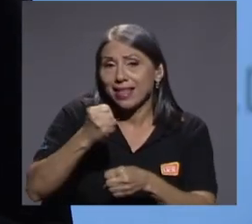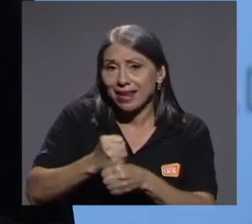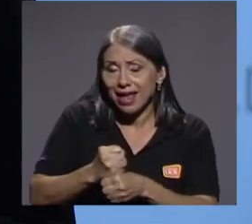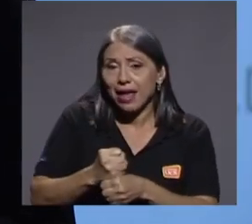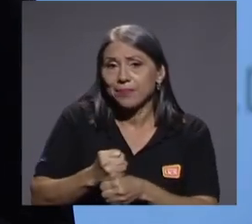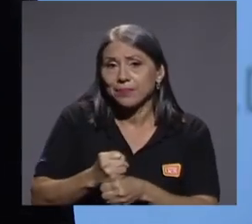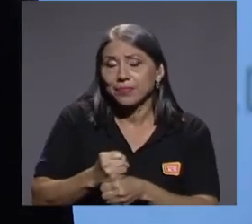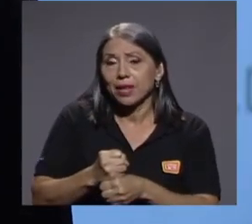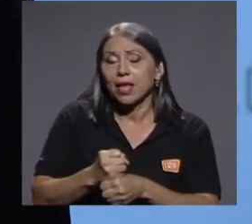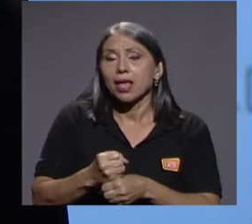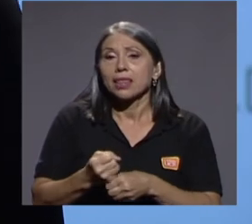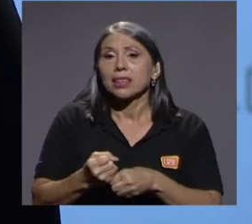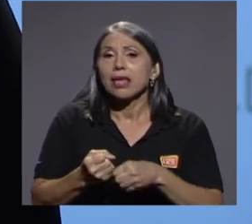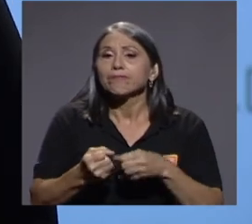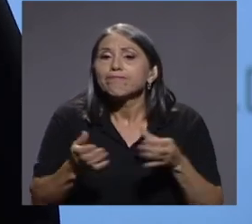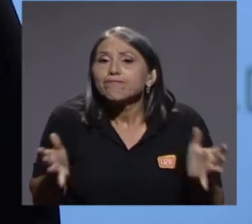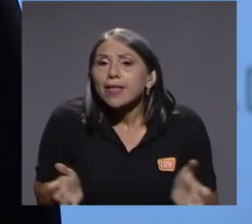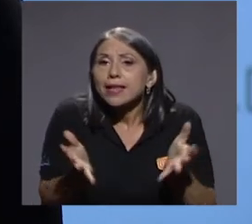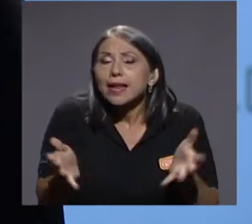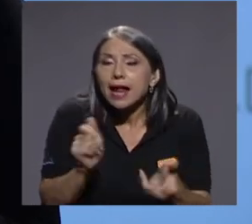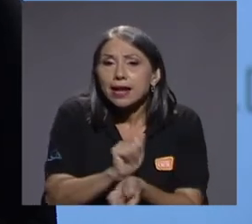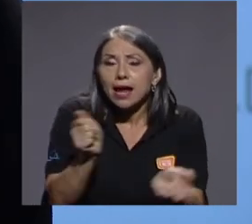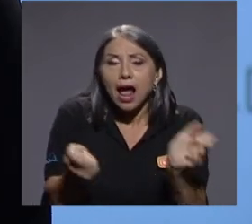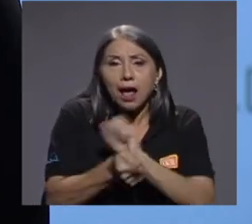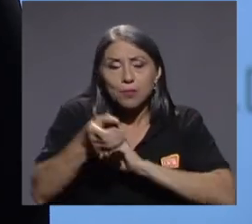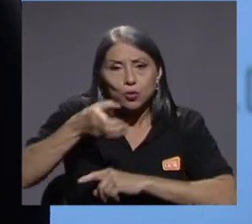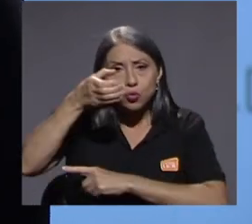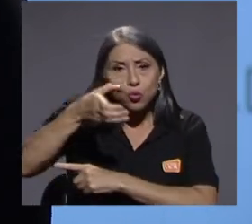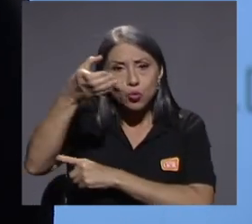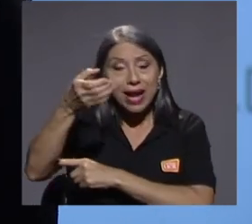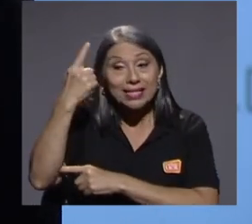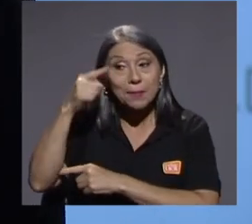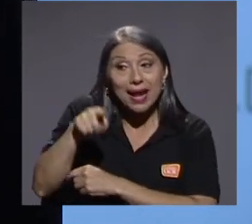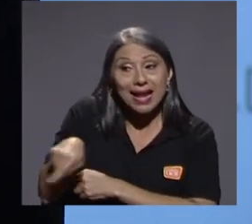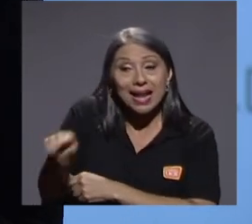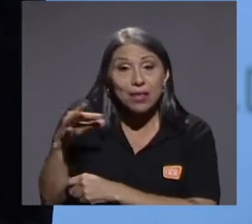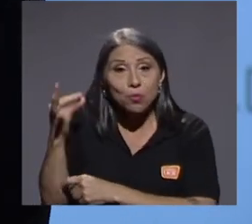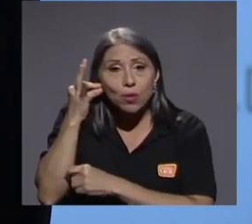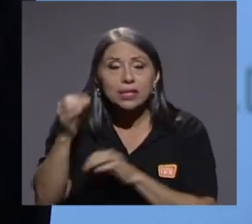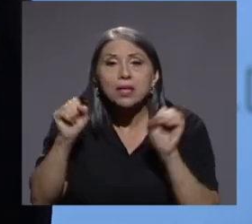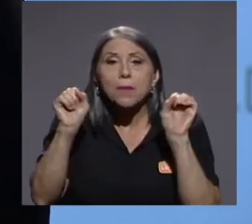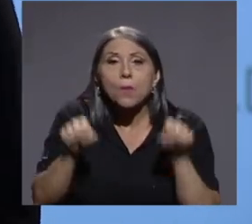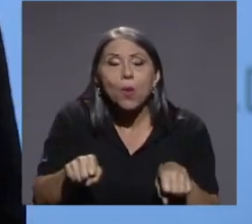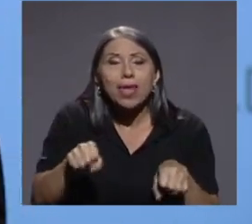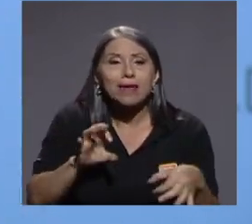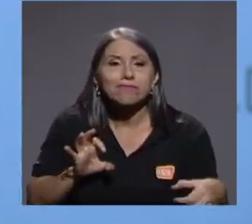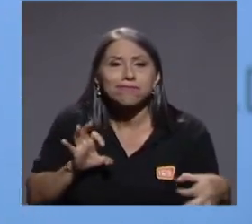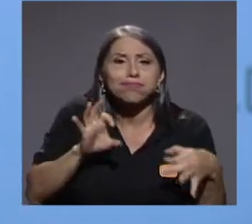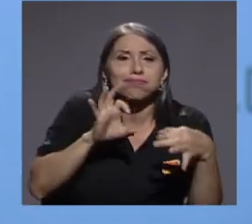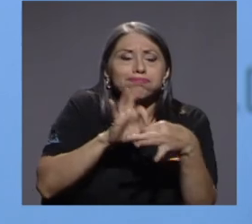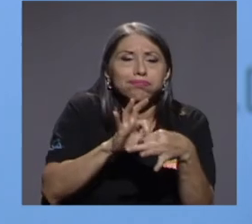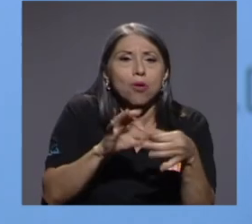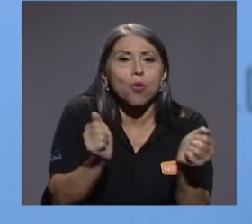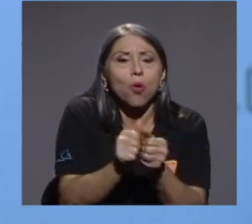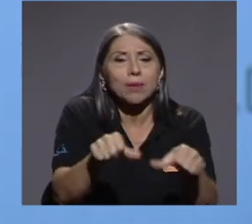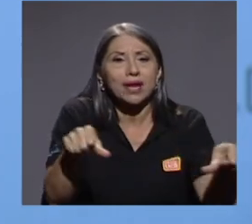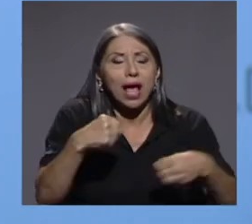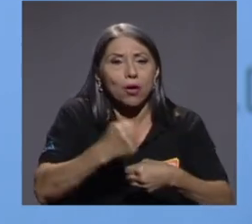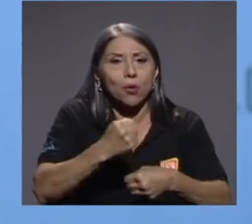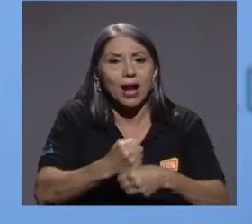generar cambios culturales que les permitan a las mujeres generar mayores vínculos con el mercado laboral.